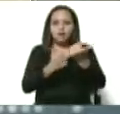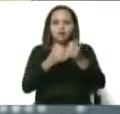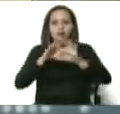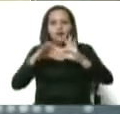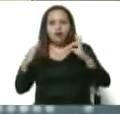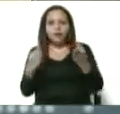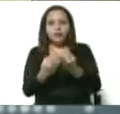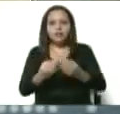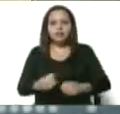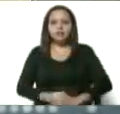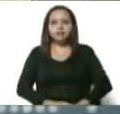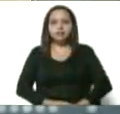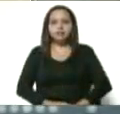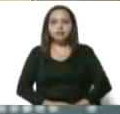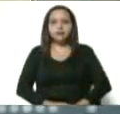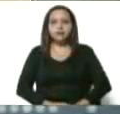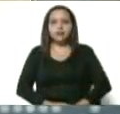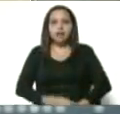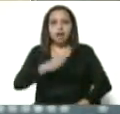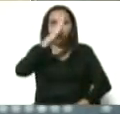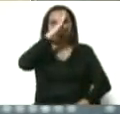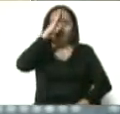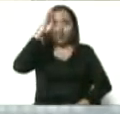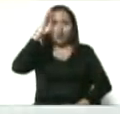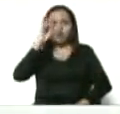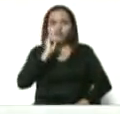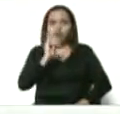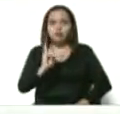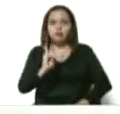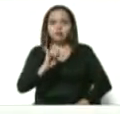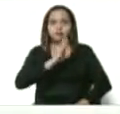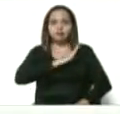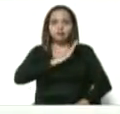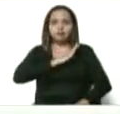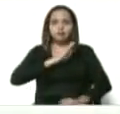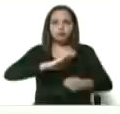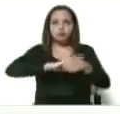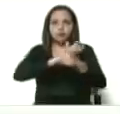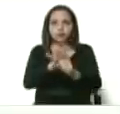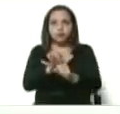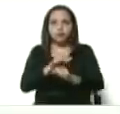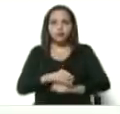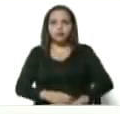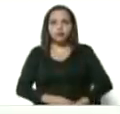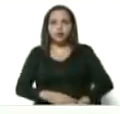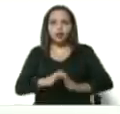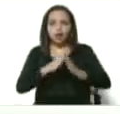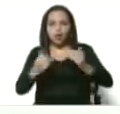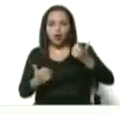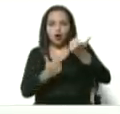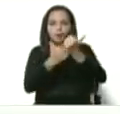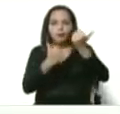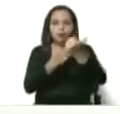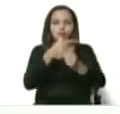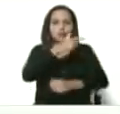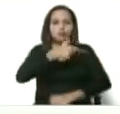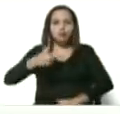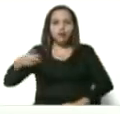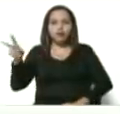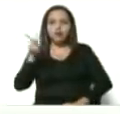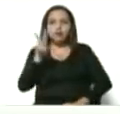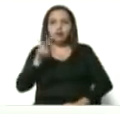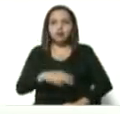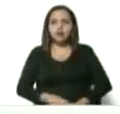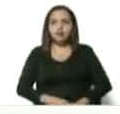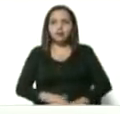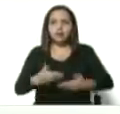que está Silvia y yo estamos contigo Diosdado, toda la solidaridad del pueblo de Venezuela en manos de